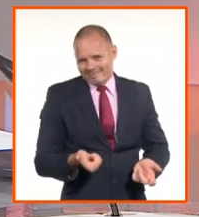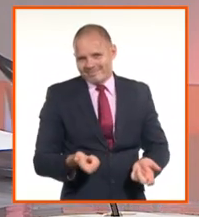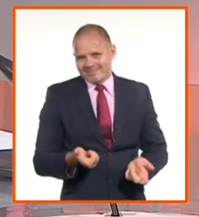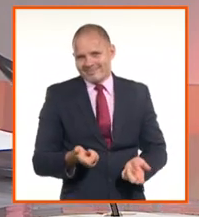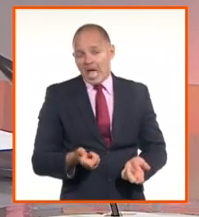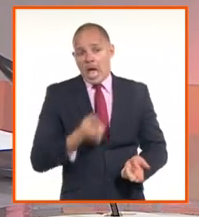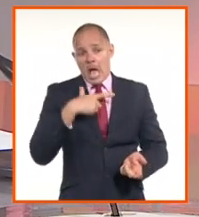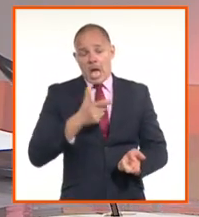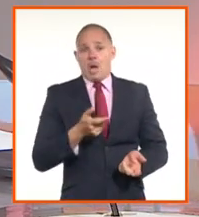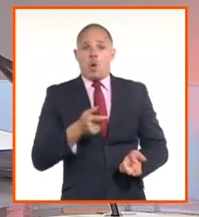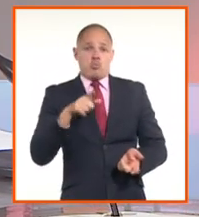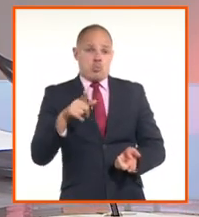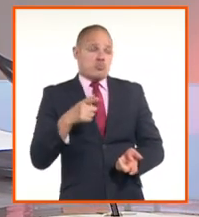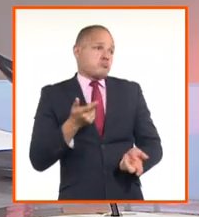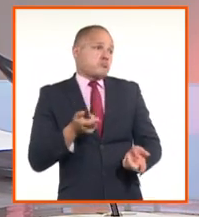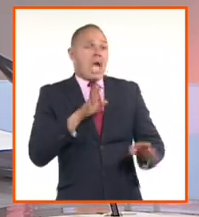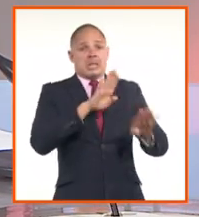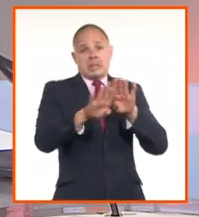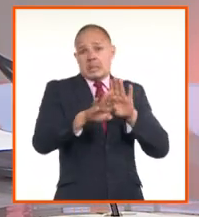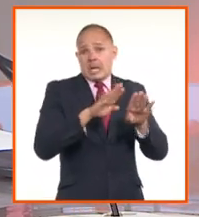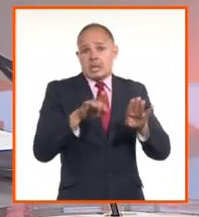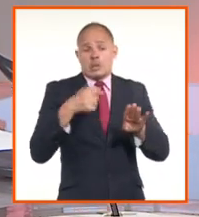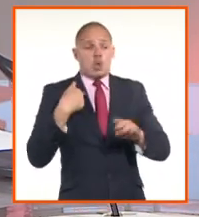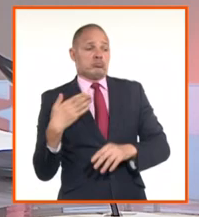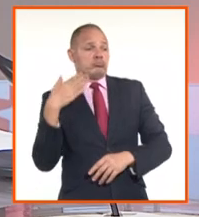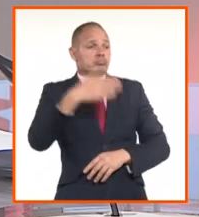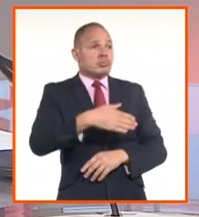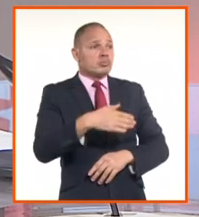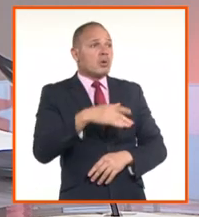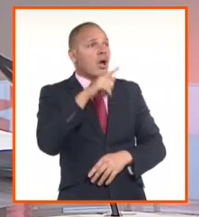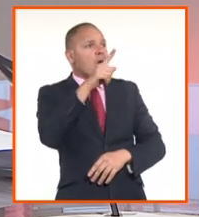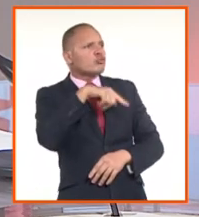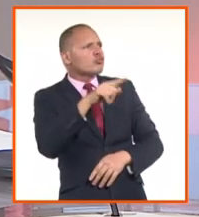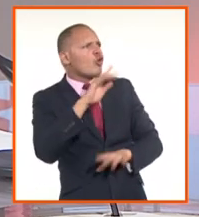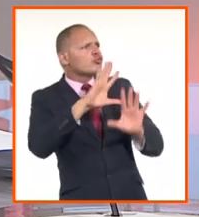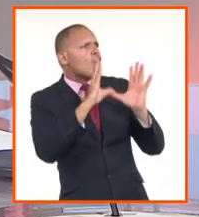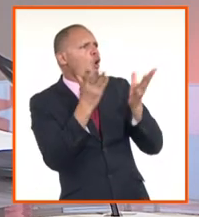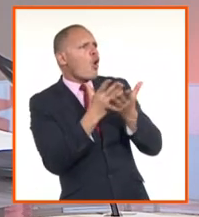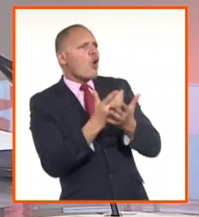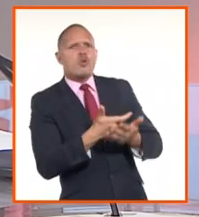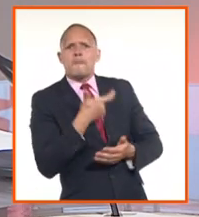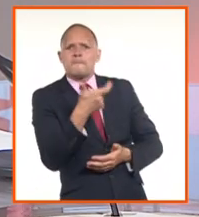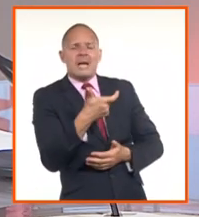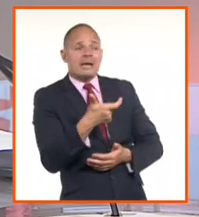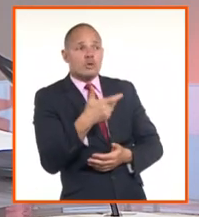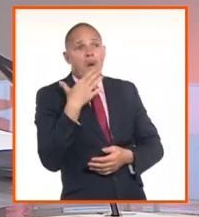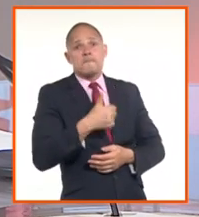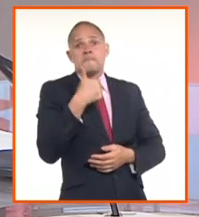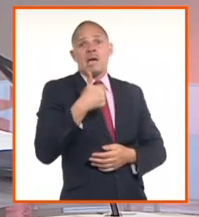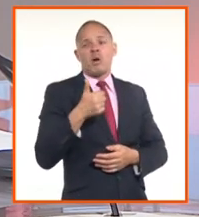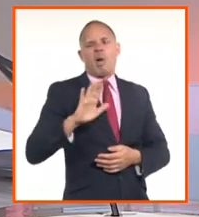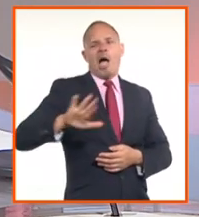convertible para poder satisfacer las necesidades que hoy tenemos. Entonces, por tanto,